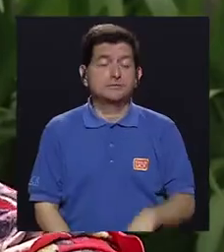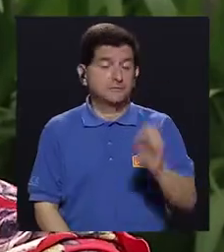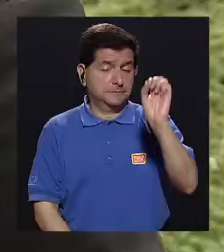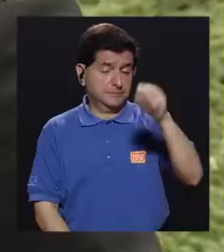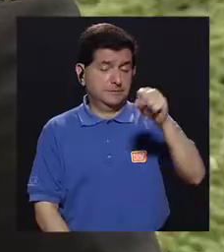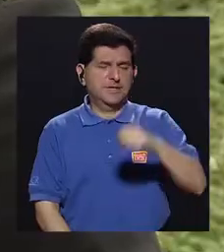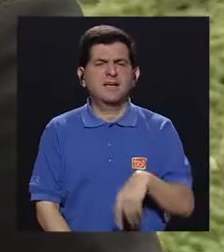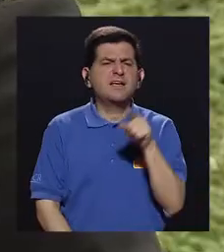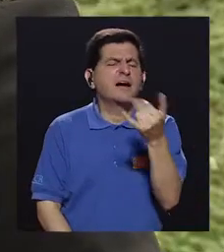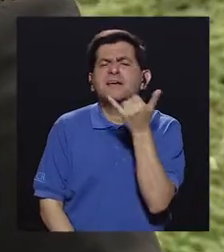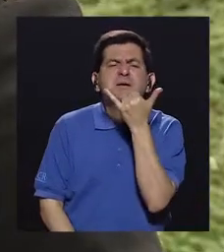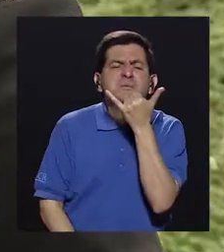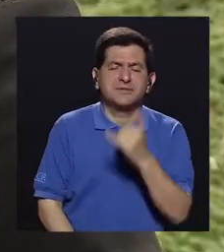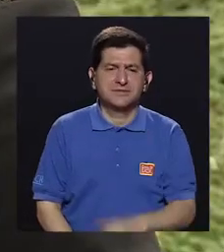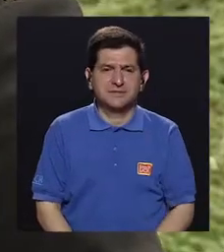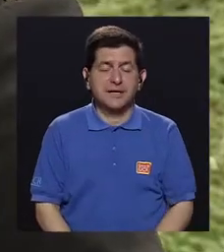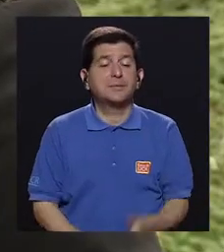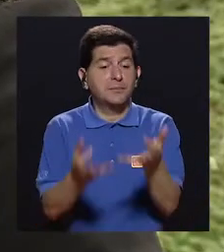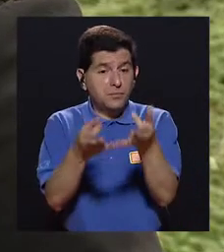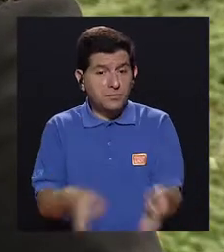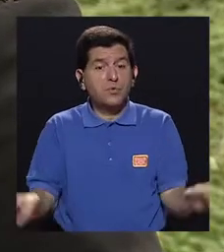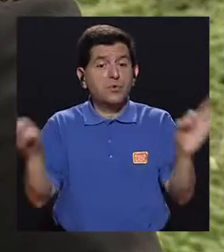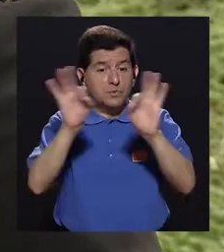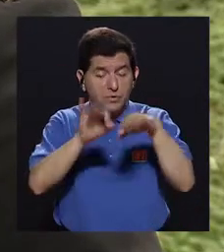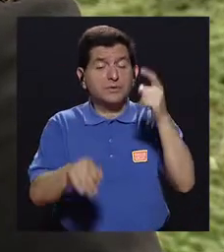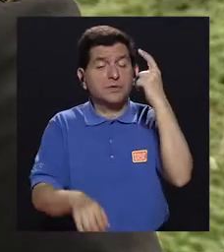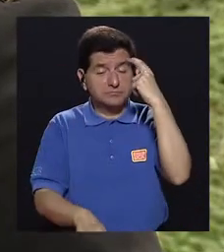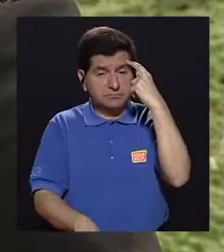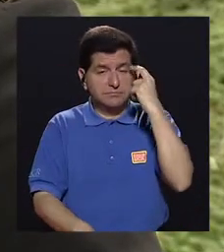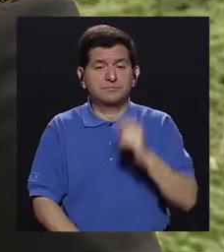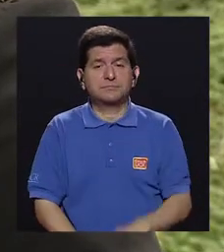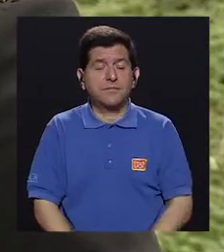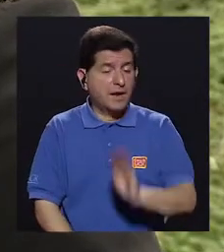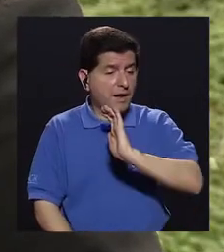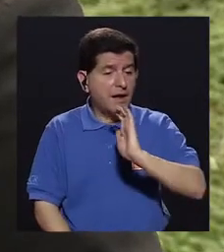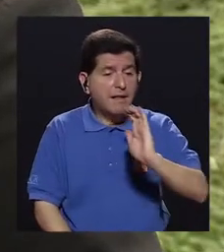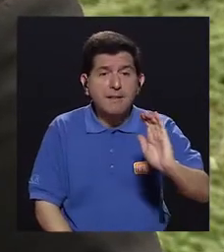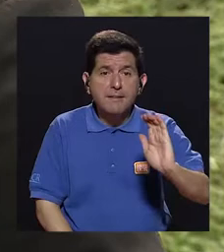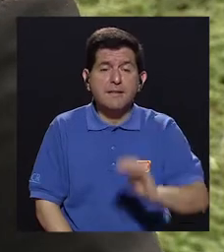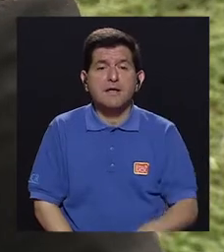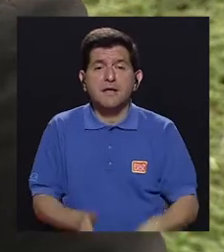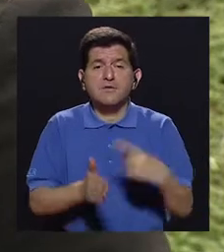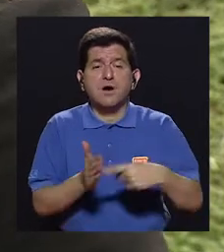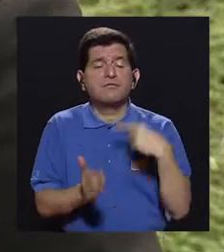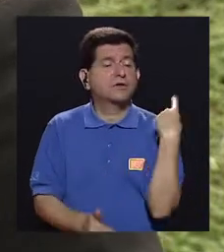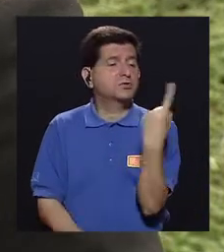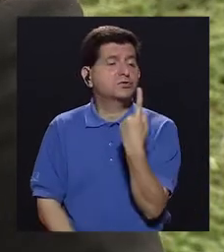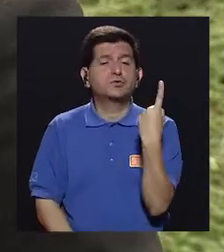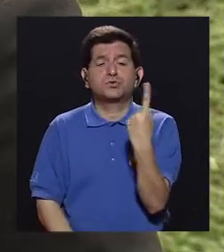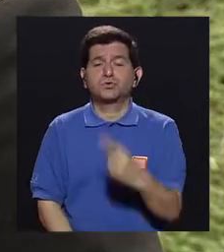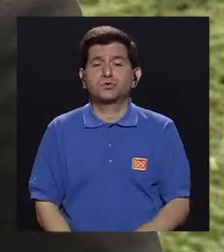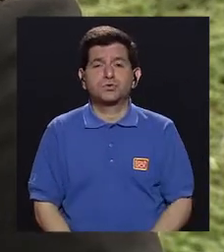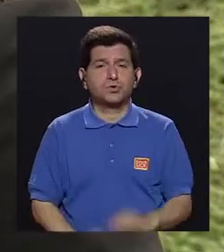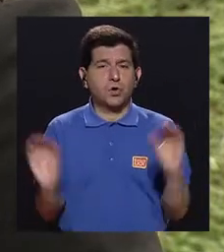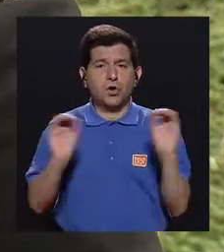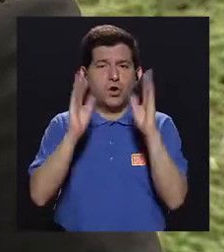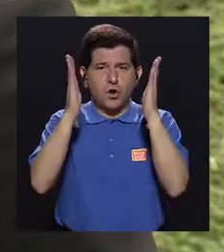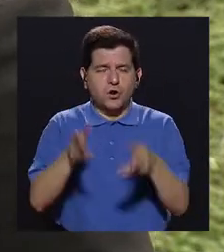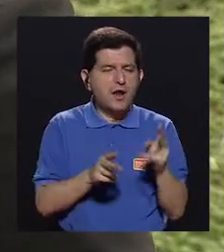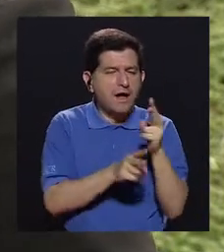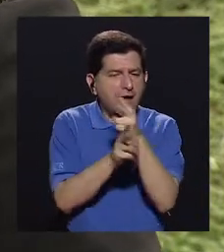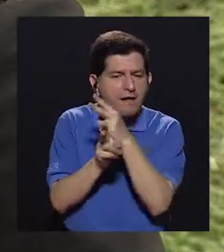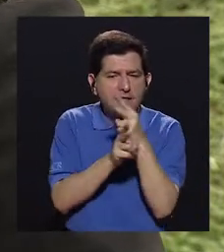emocional, ¿qué pasa con eso? Es importante que se considere, ¿verdad? Porque el niño muchas veces está solo, nadie le